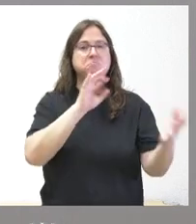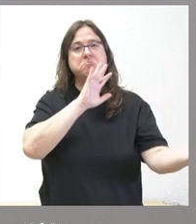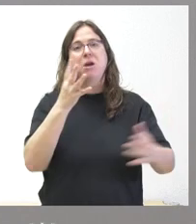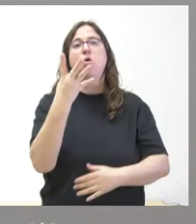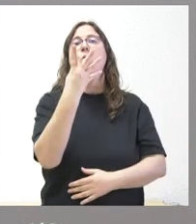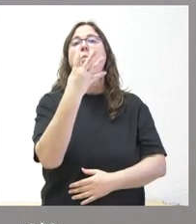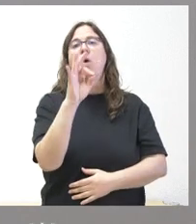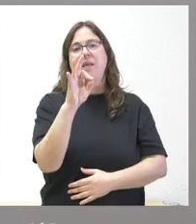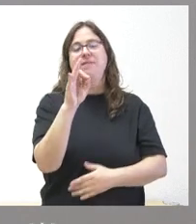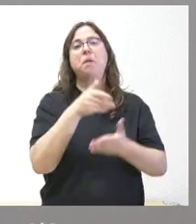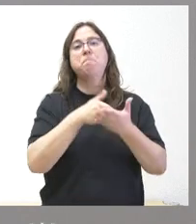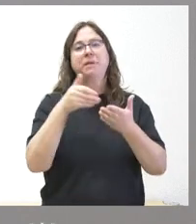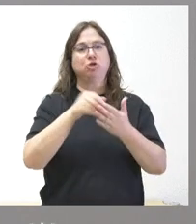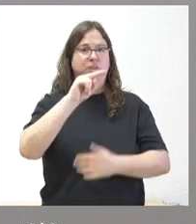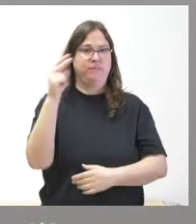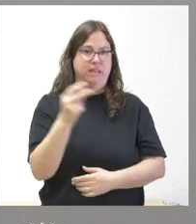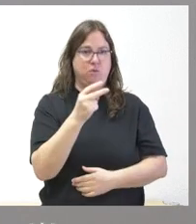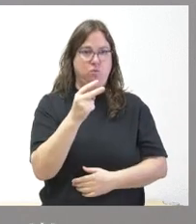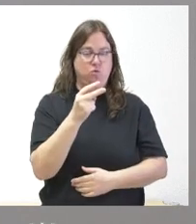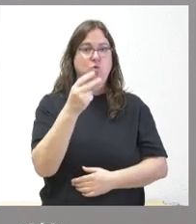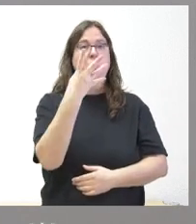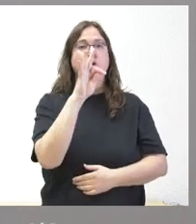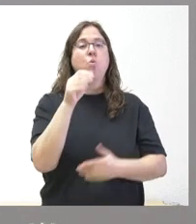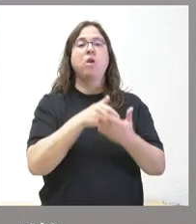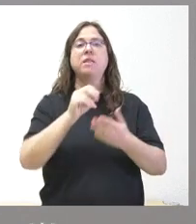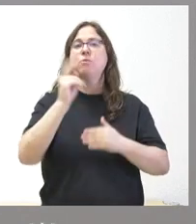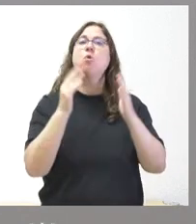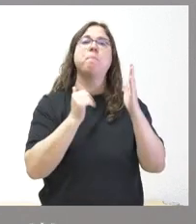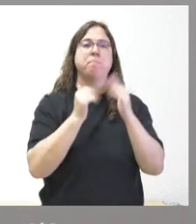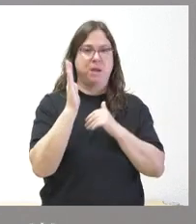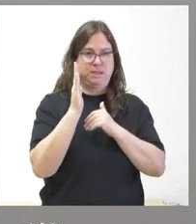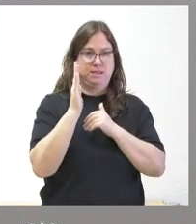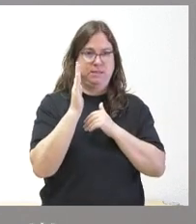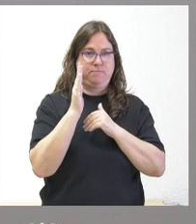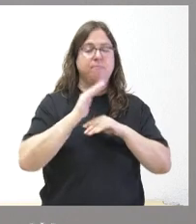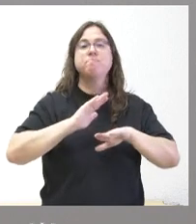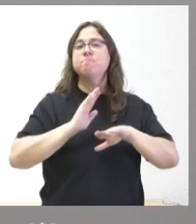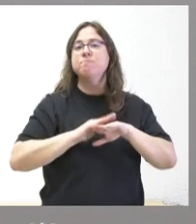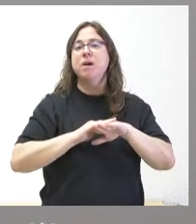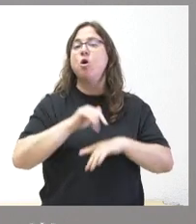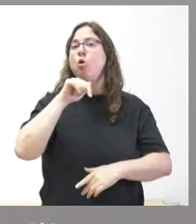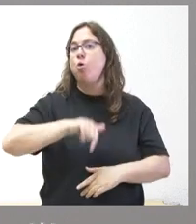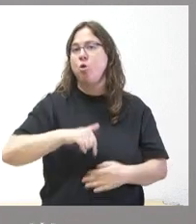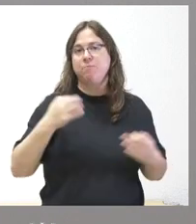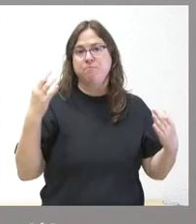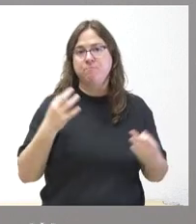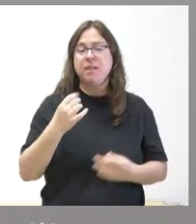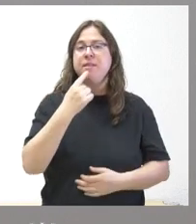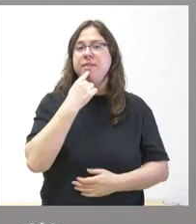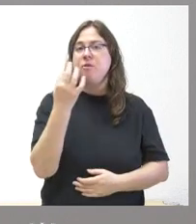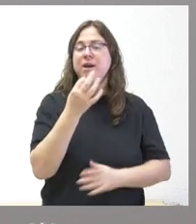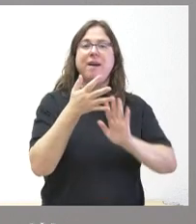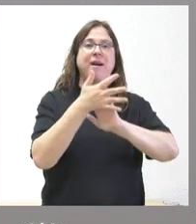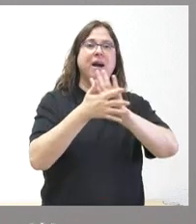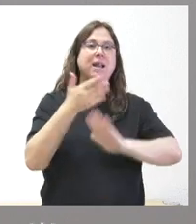40 millones de euros, más de 40 millones de euros, de tal forma que hoy en día, como les digo, estamos hablando ya